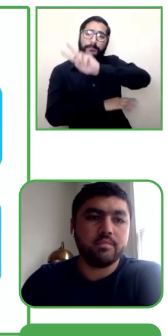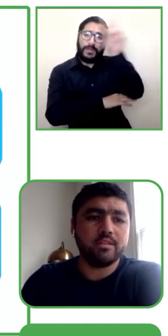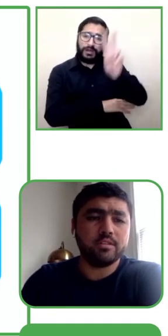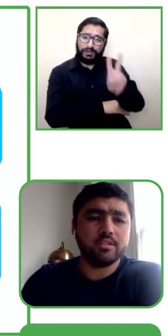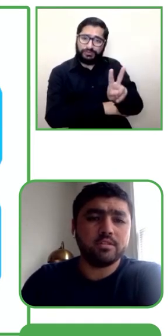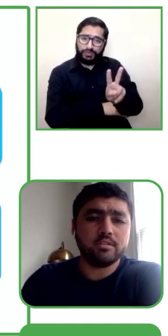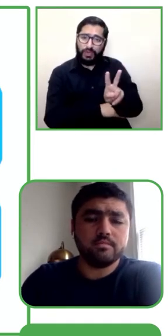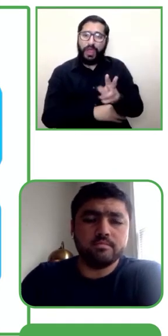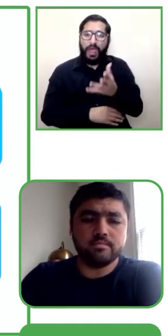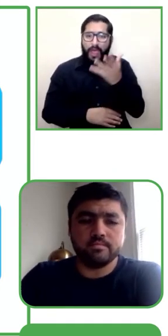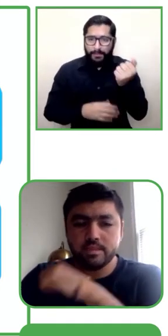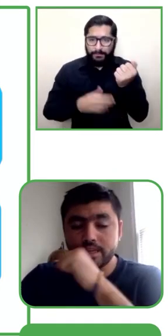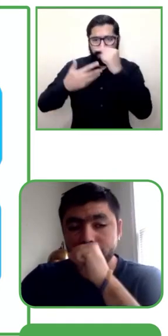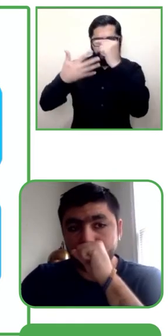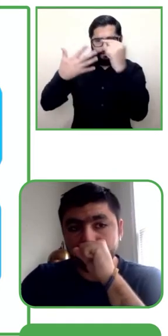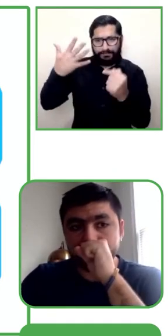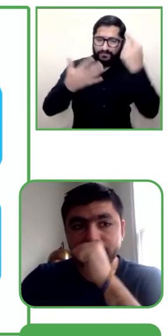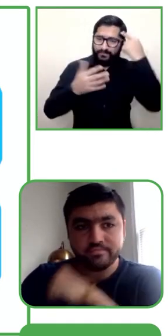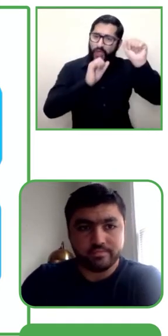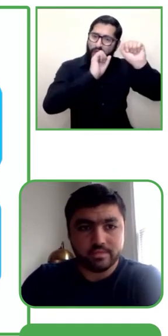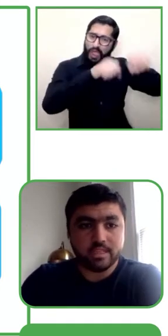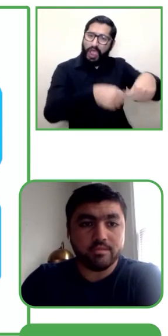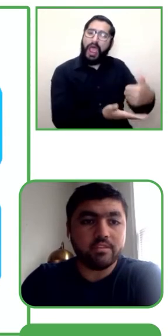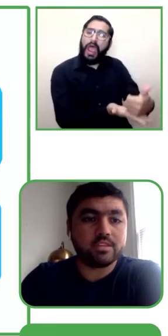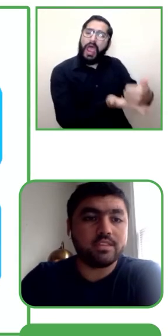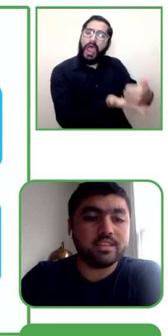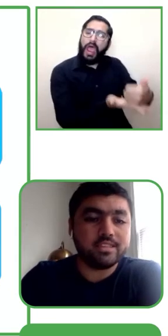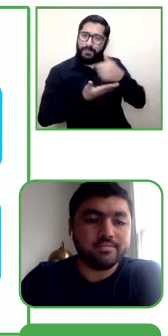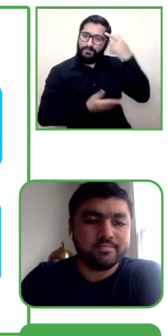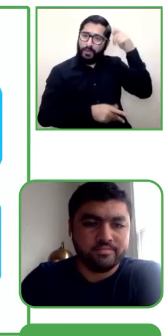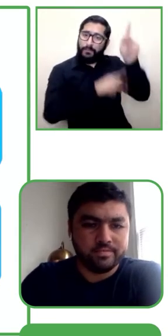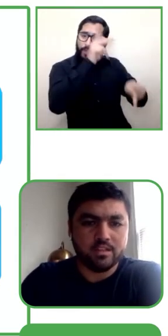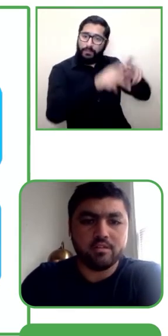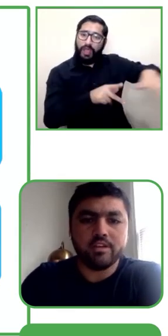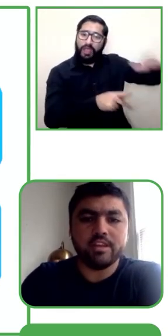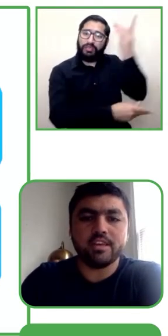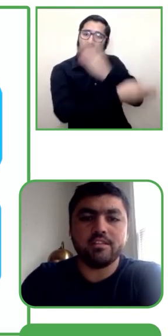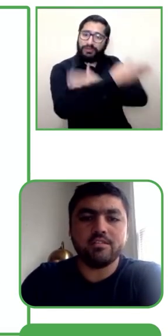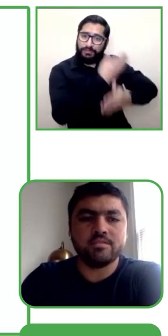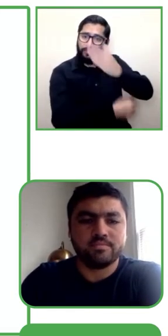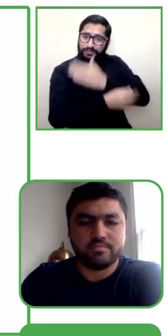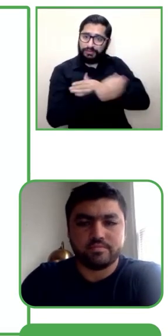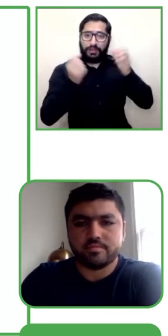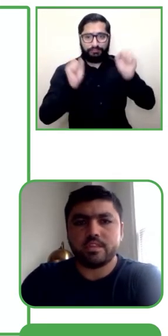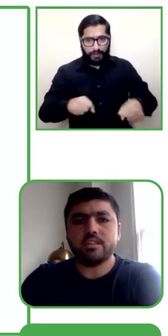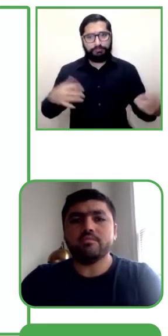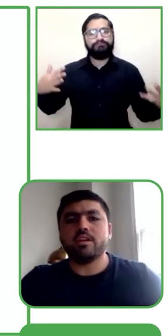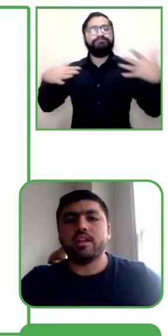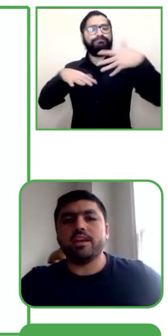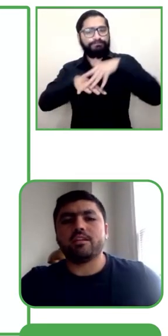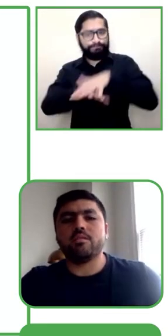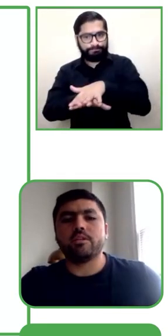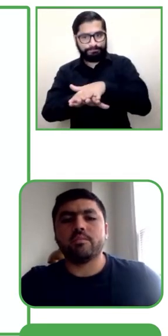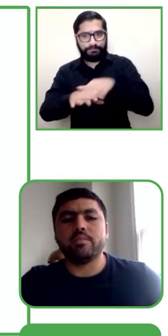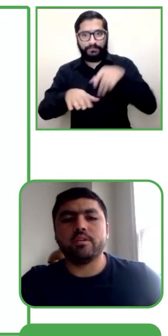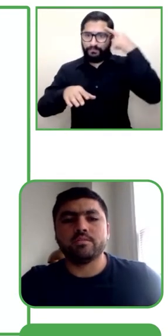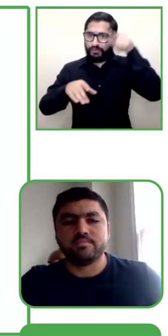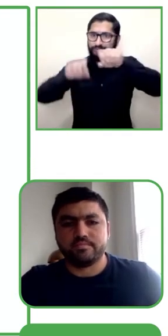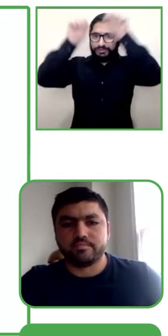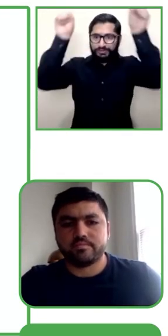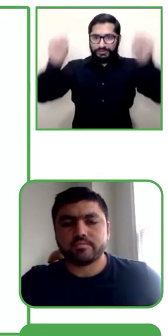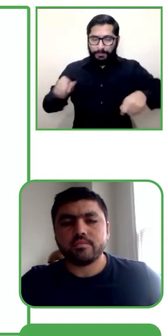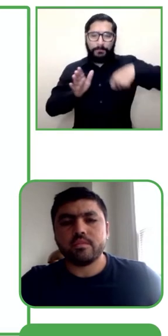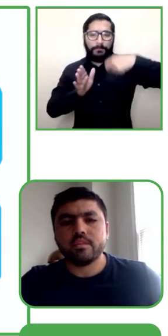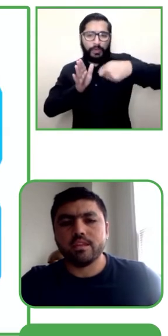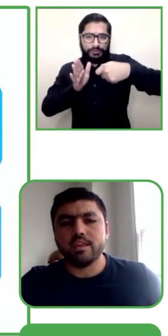También hemos hecho integraciones con sistemas de bioasistencia, lo cual ha habilitado distintas posibilidades, como por ejemplo